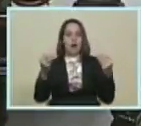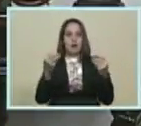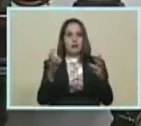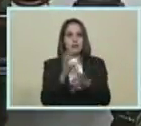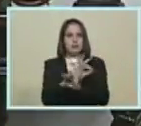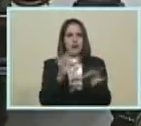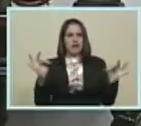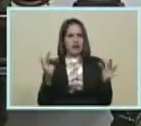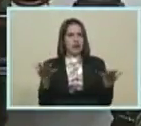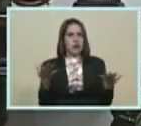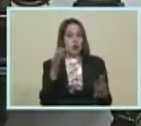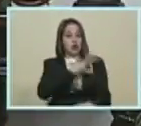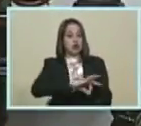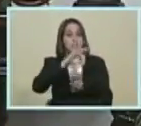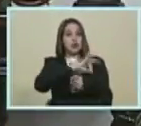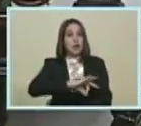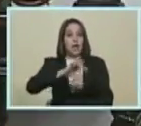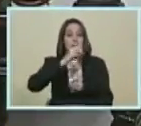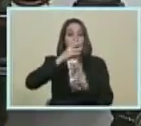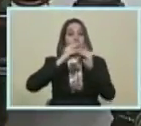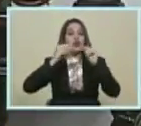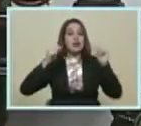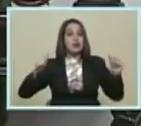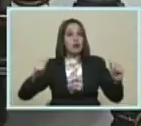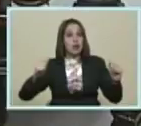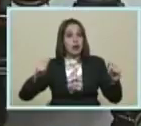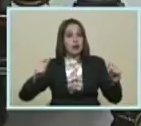De socialismo En lo territorial